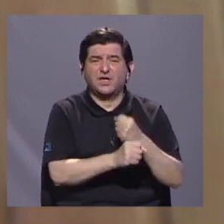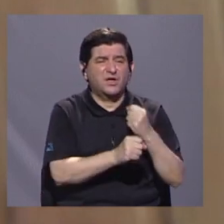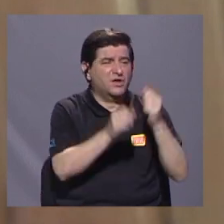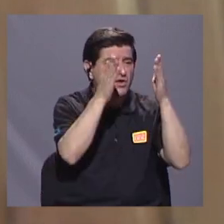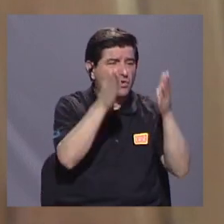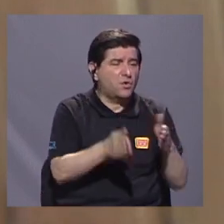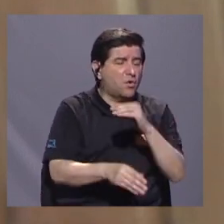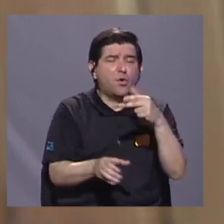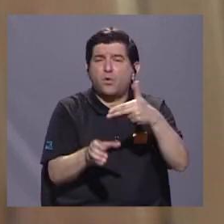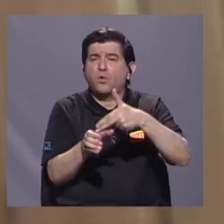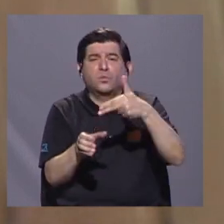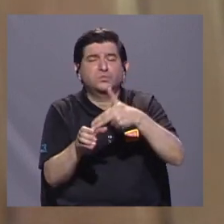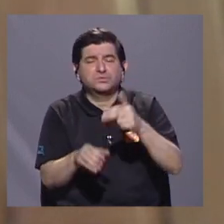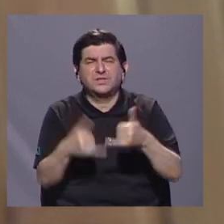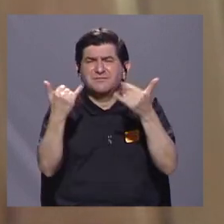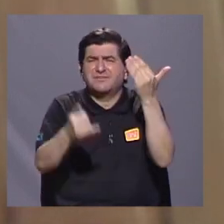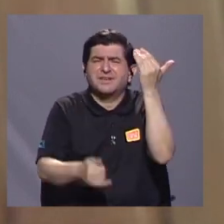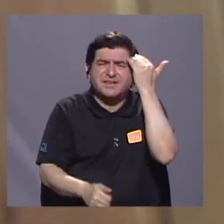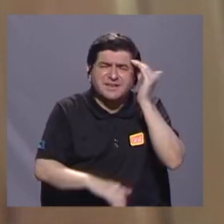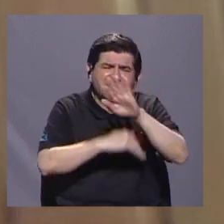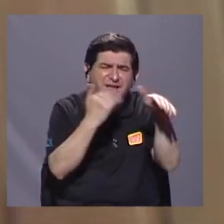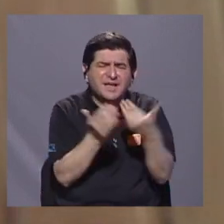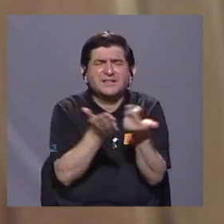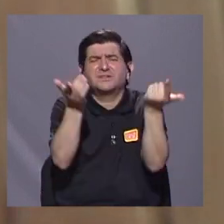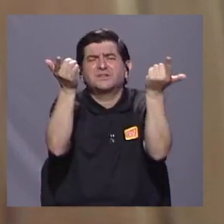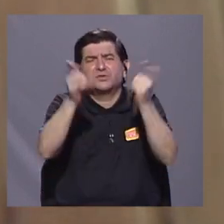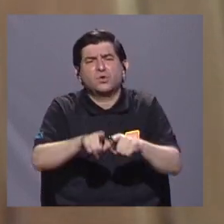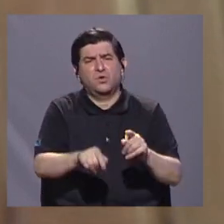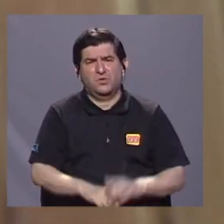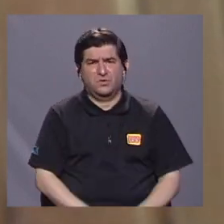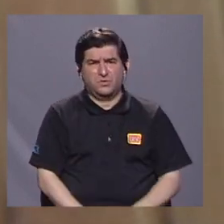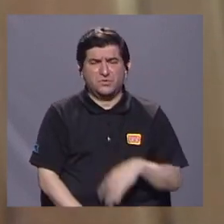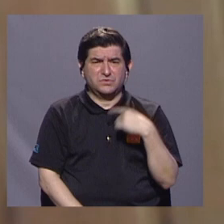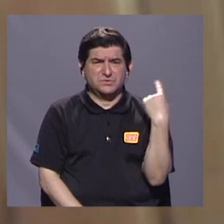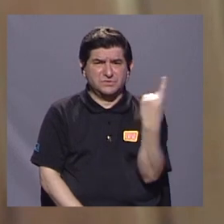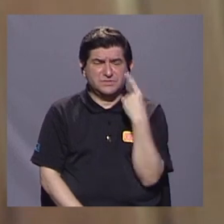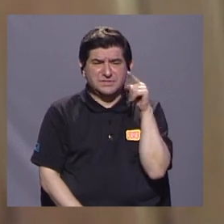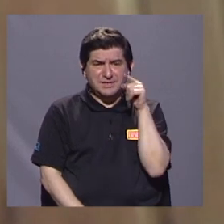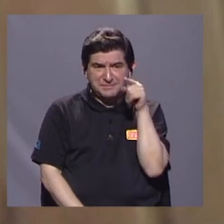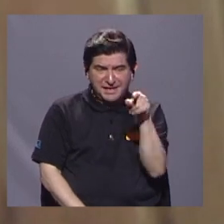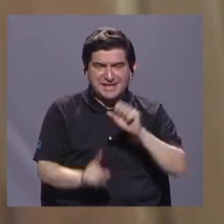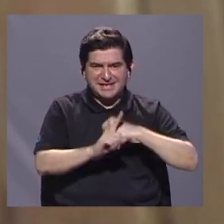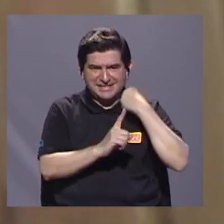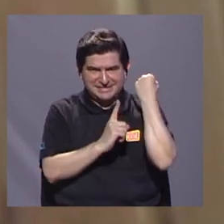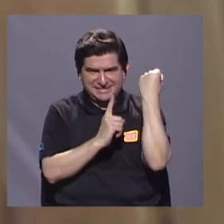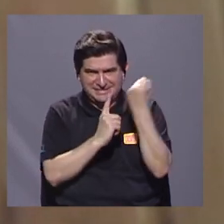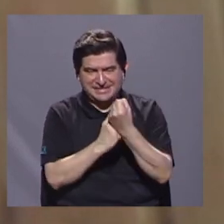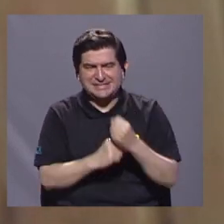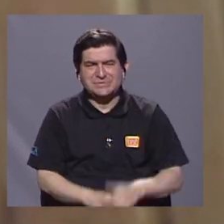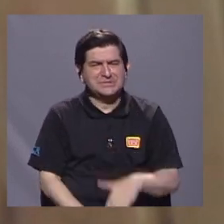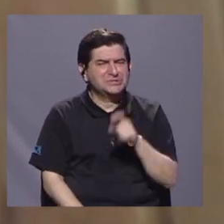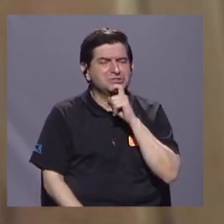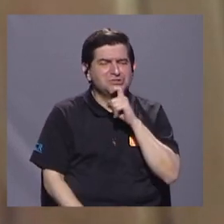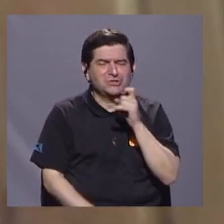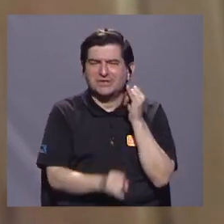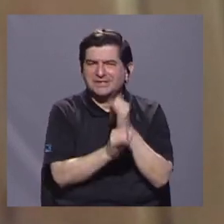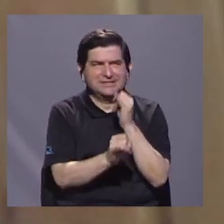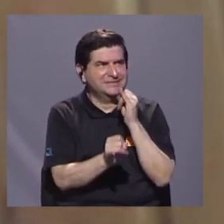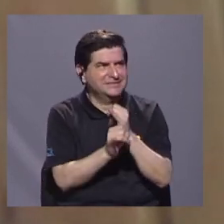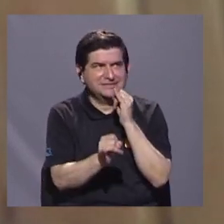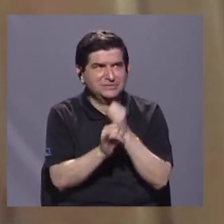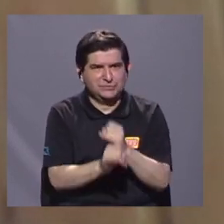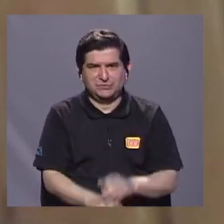combustible y eso ya lo sabemos en todos los casos, ¿verdad? Siempre ese es el punto ágil de estas instituciones